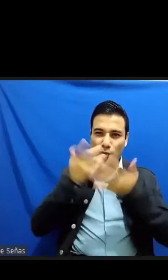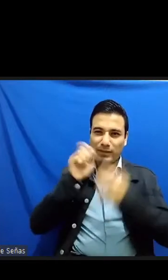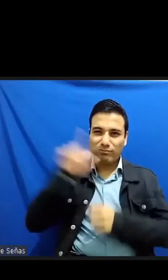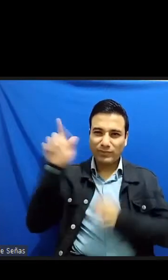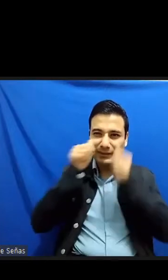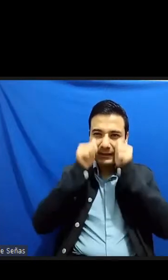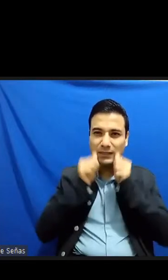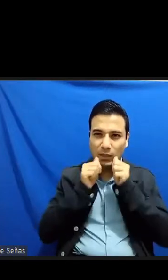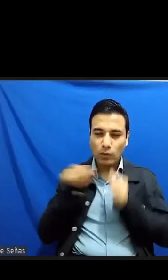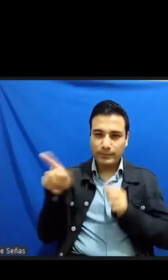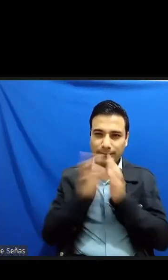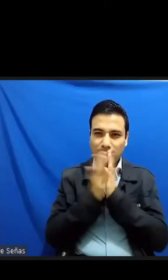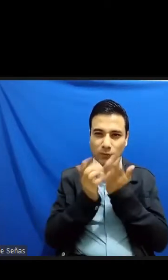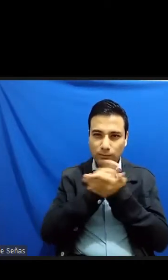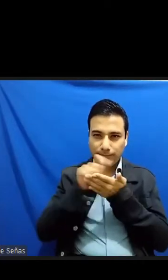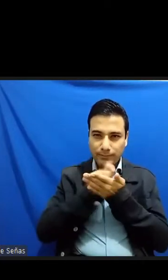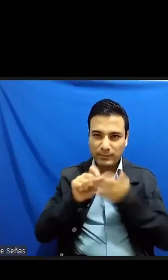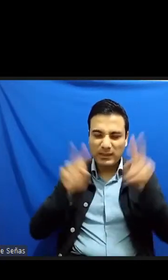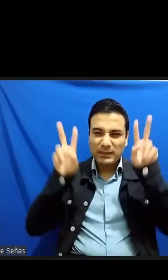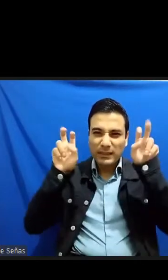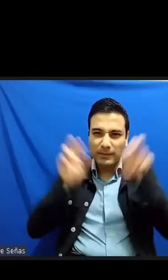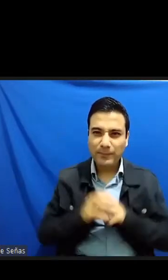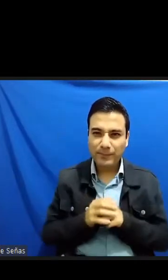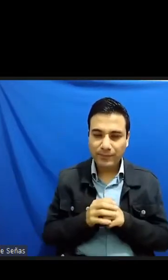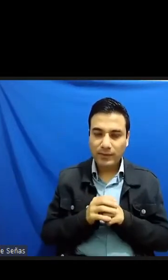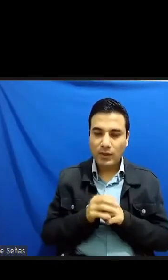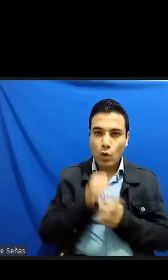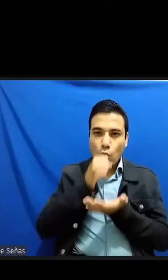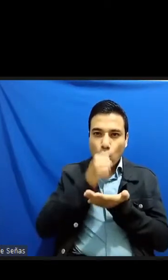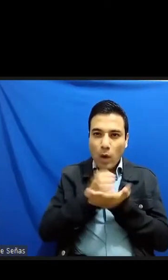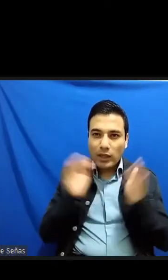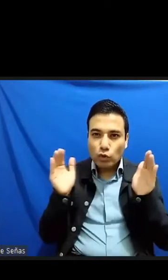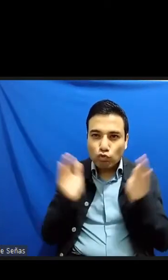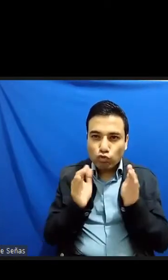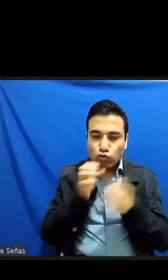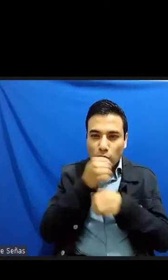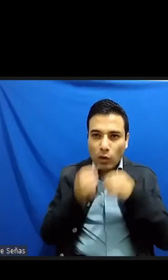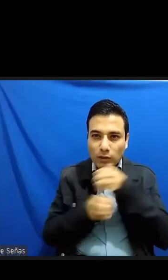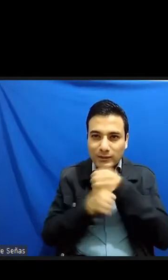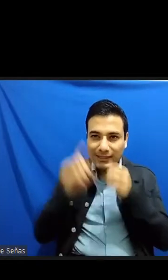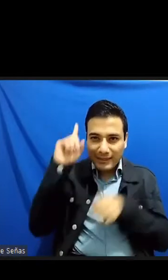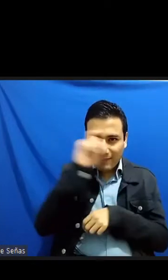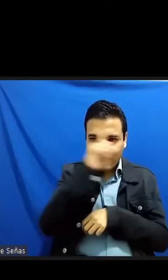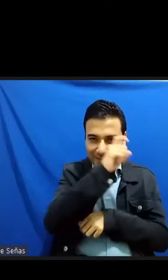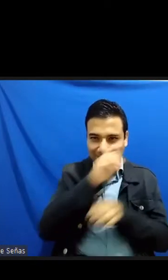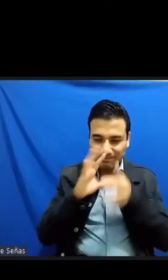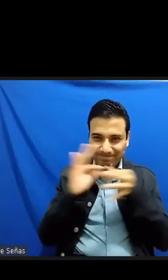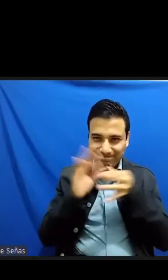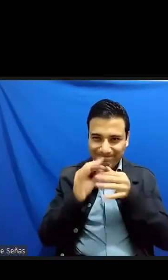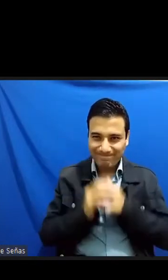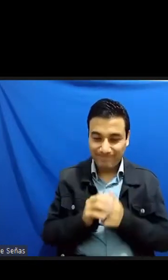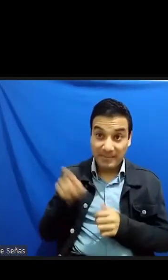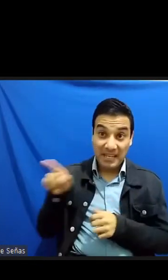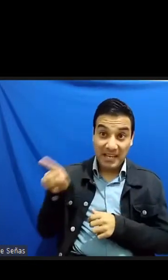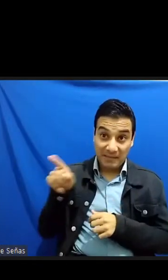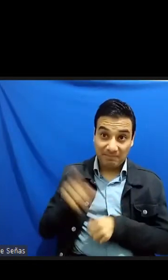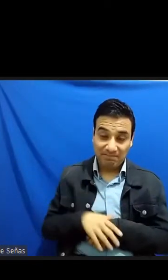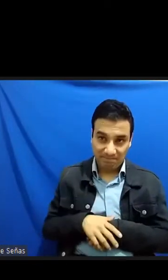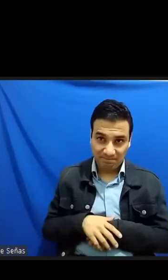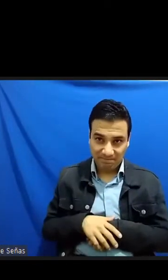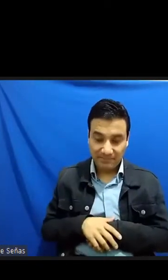manuscrito llamado el cuadernillo de las cosas difíciles de explicar creó una comunidad